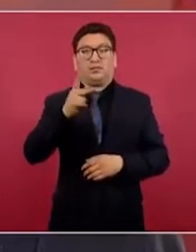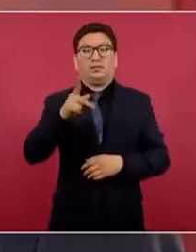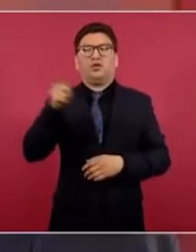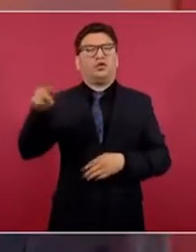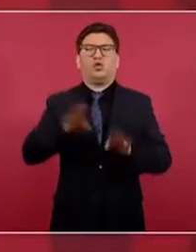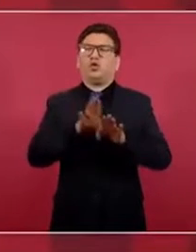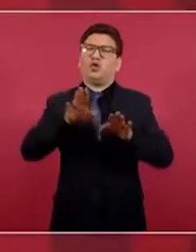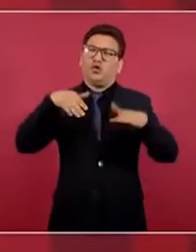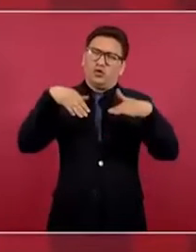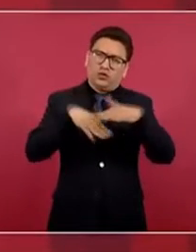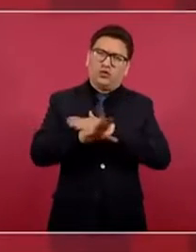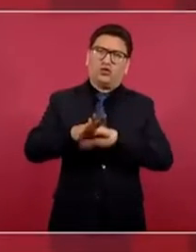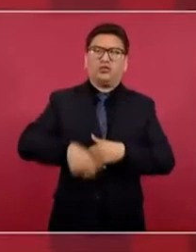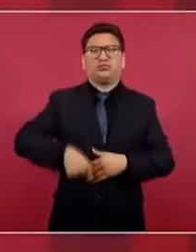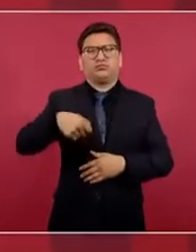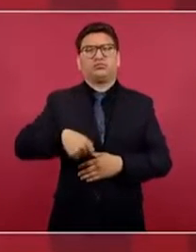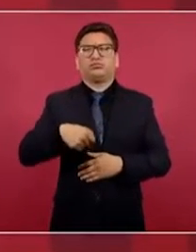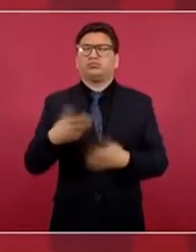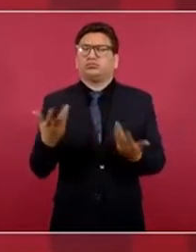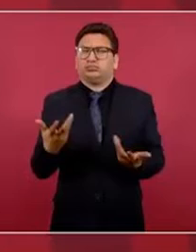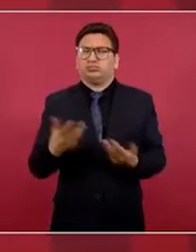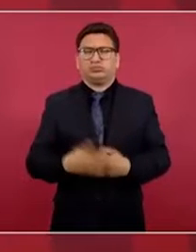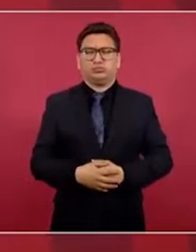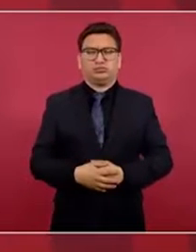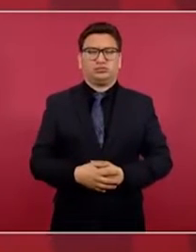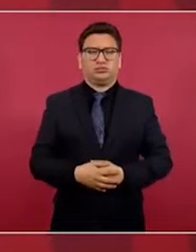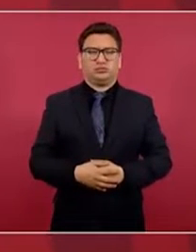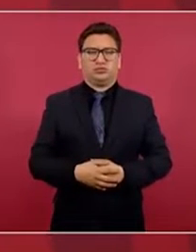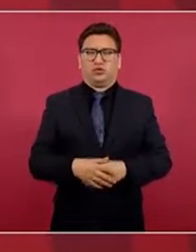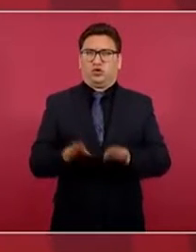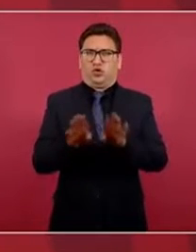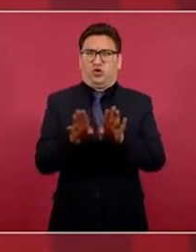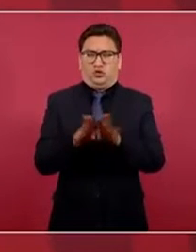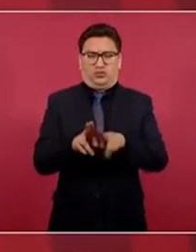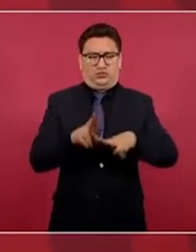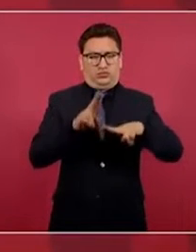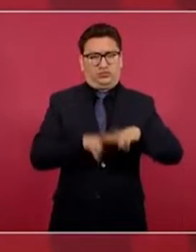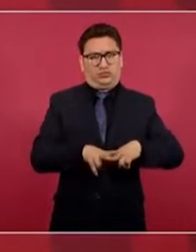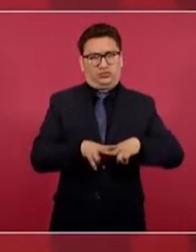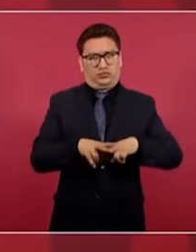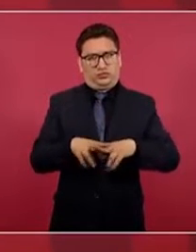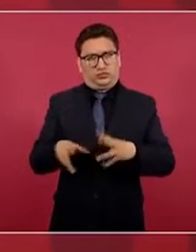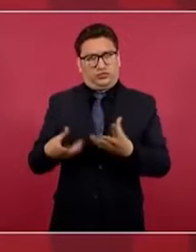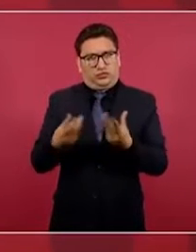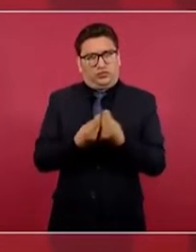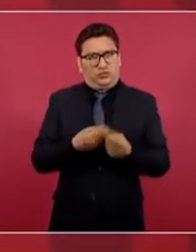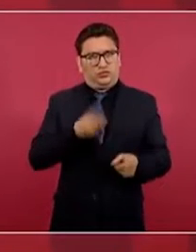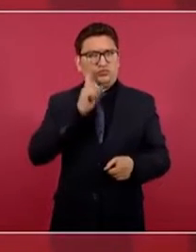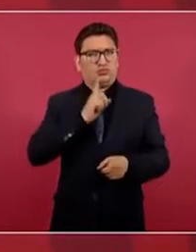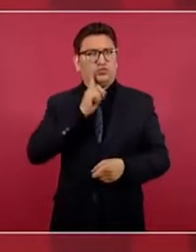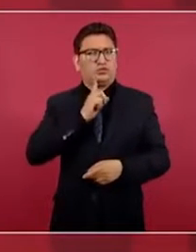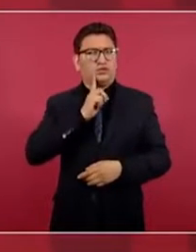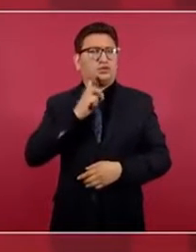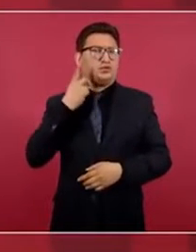hace sentado junto a una diputada?